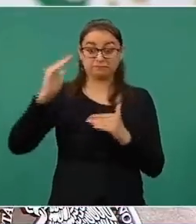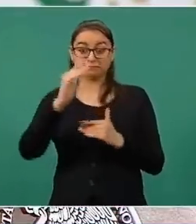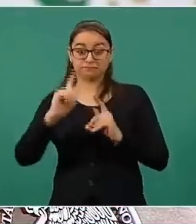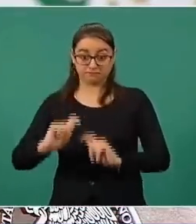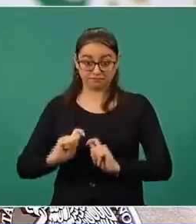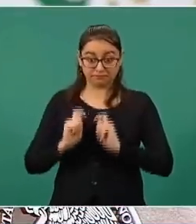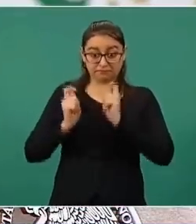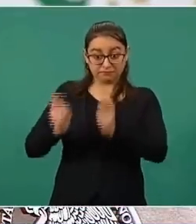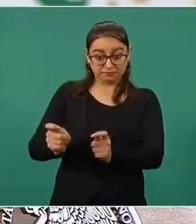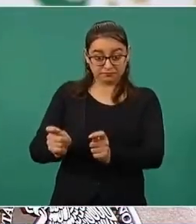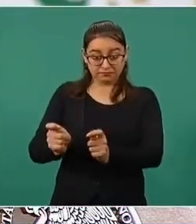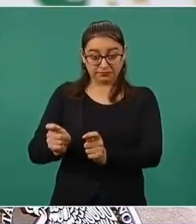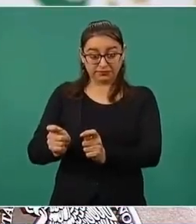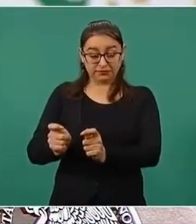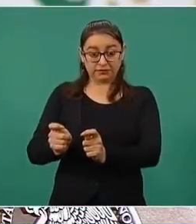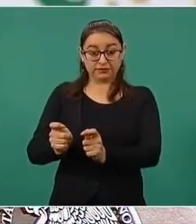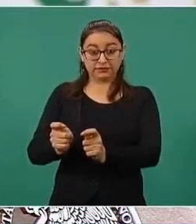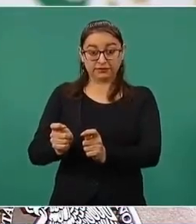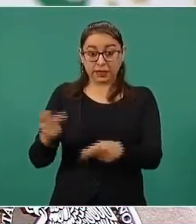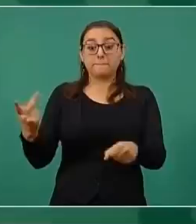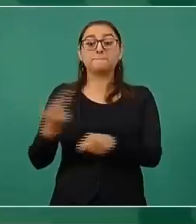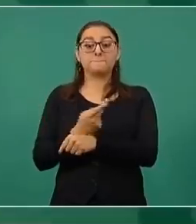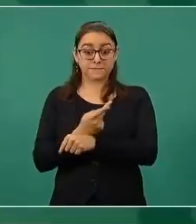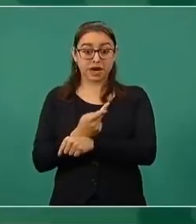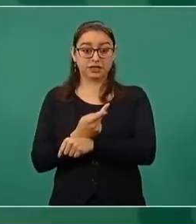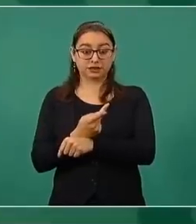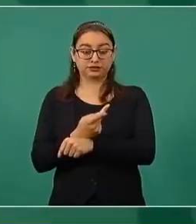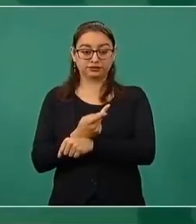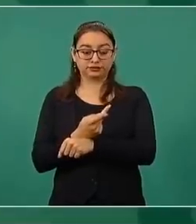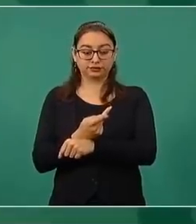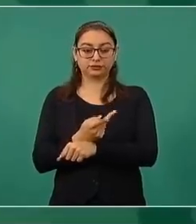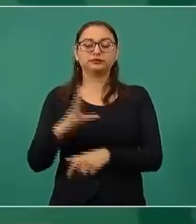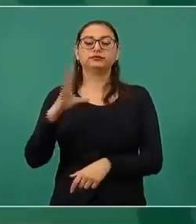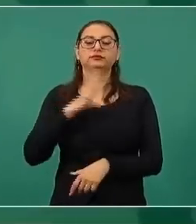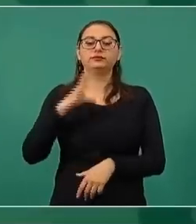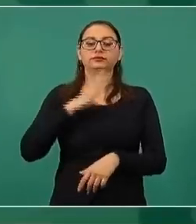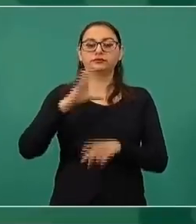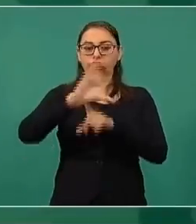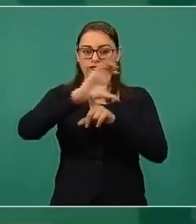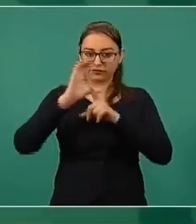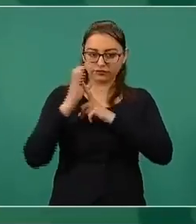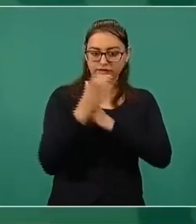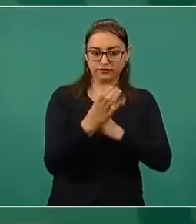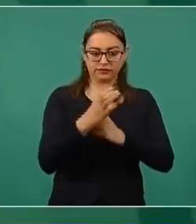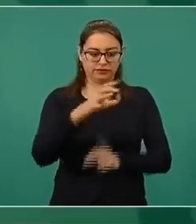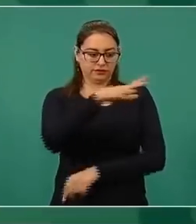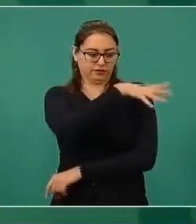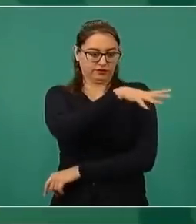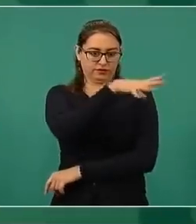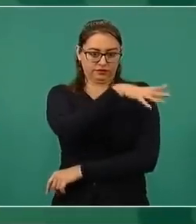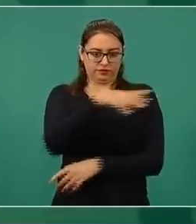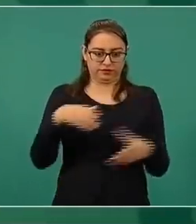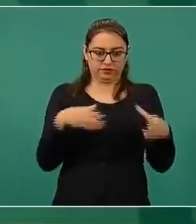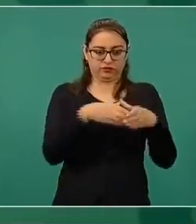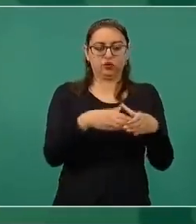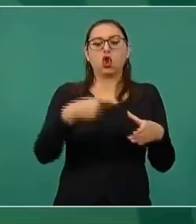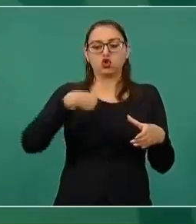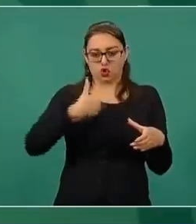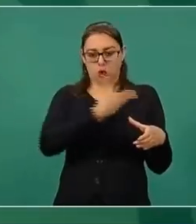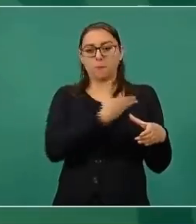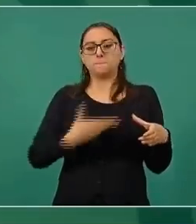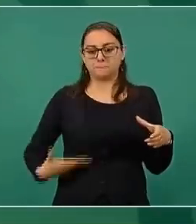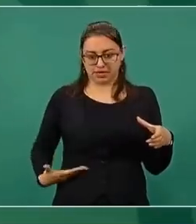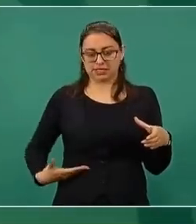pues hay una comisión de generales, del cual yo soy presidente como